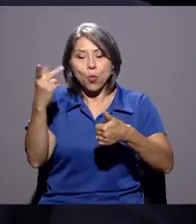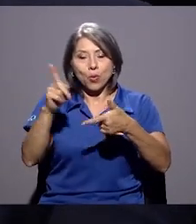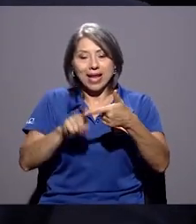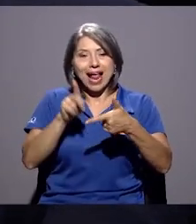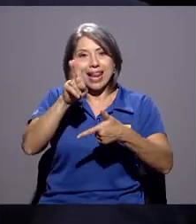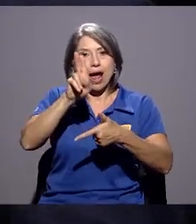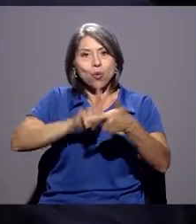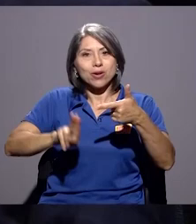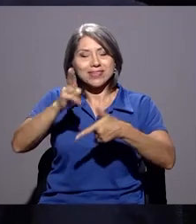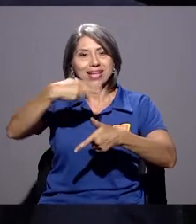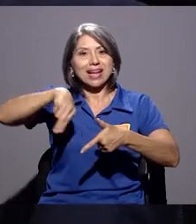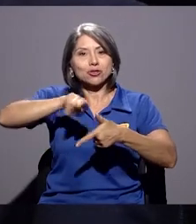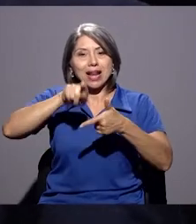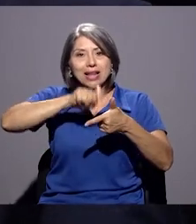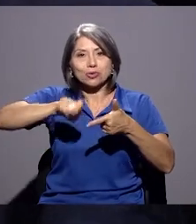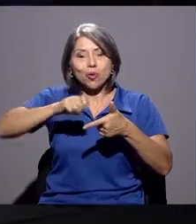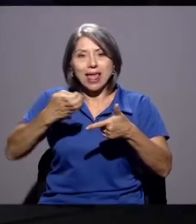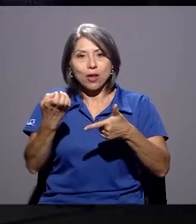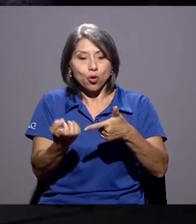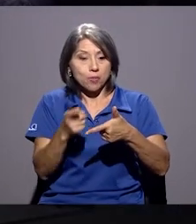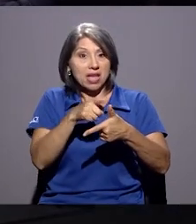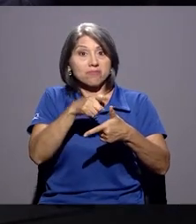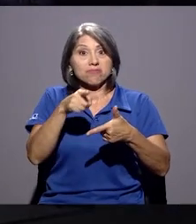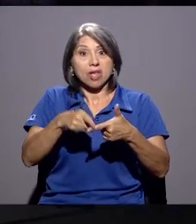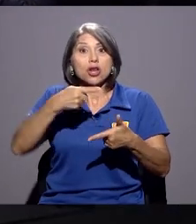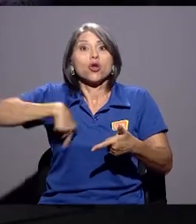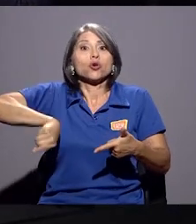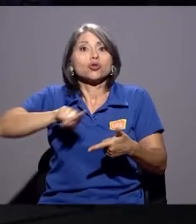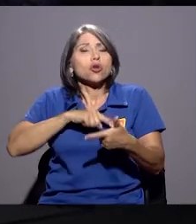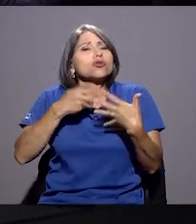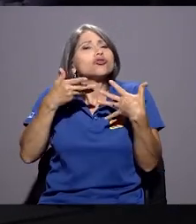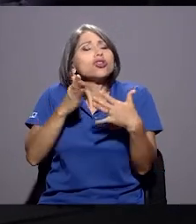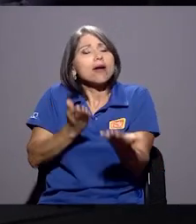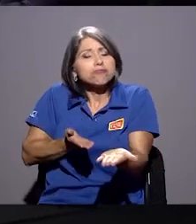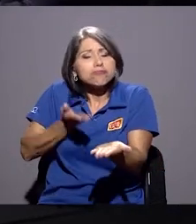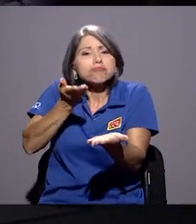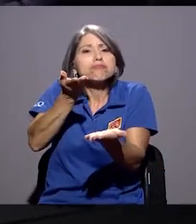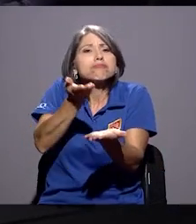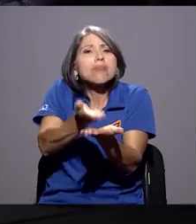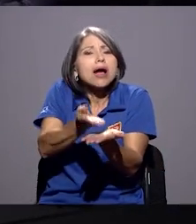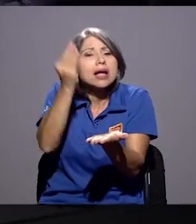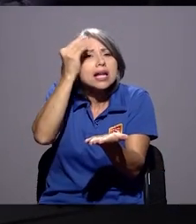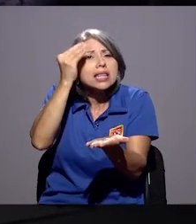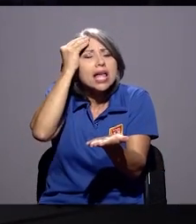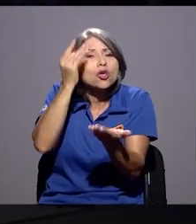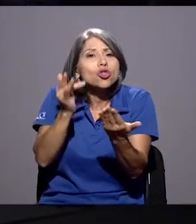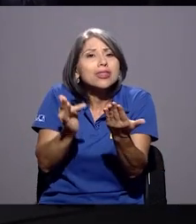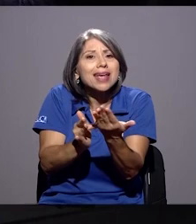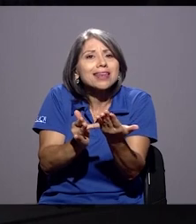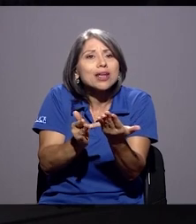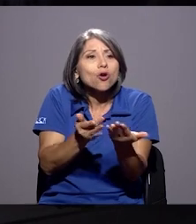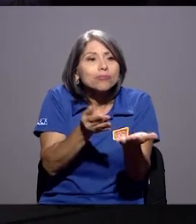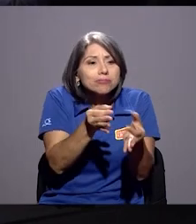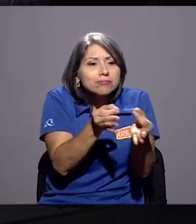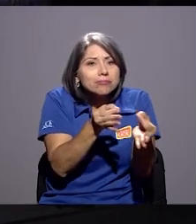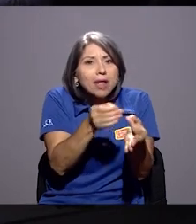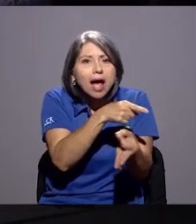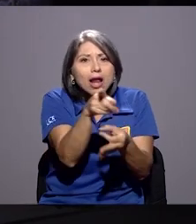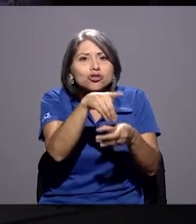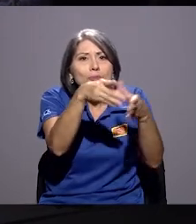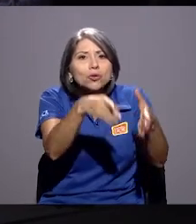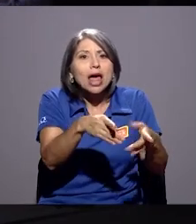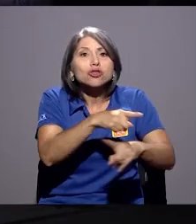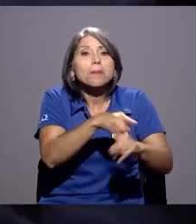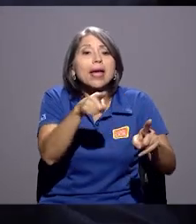Universidad Nacional, en la Escuela de Economía, hemos dado criterio técnico a los diputados, pero se han salido del